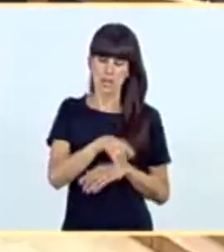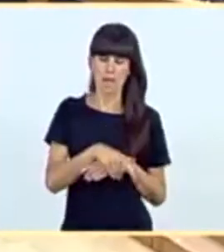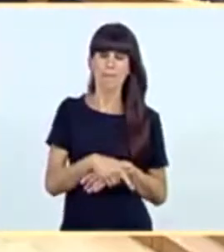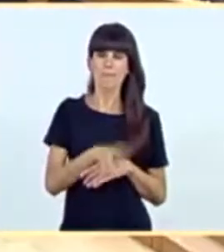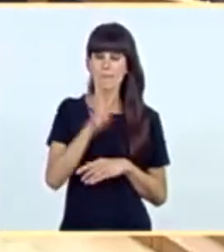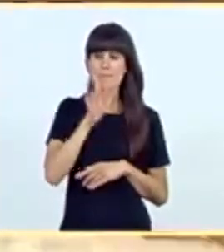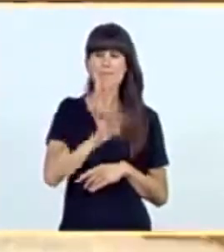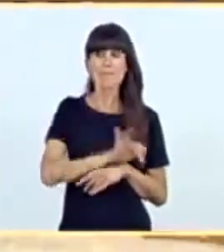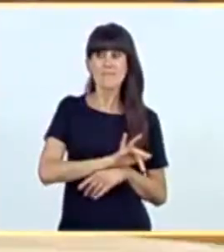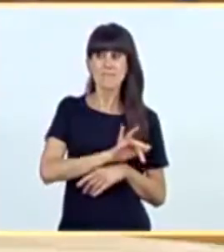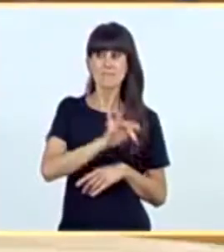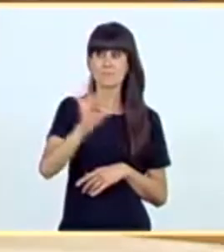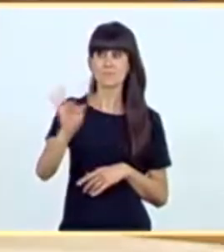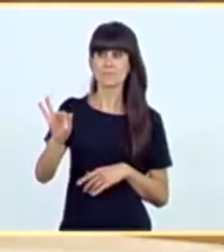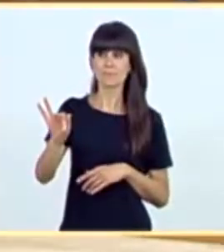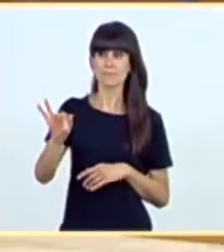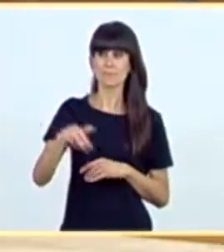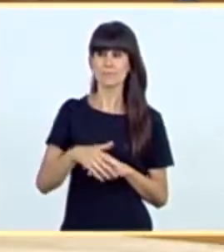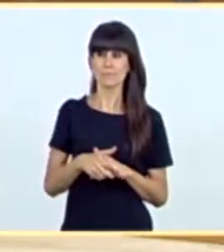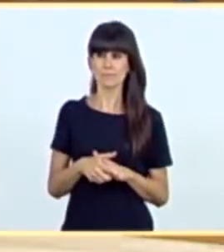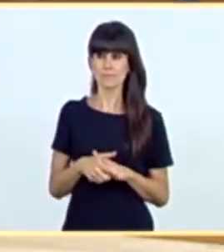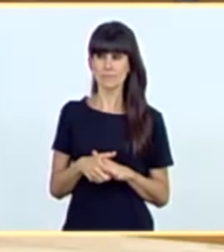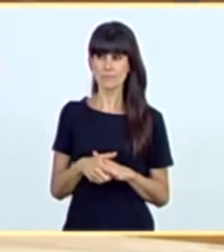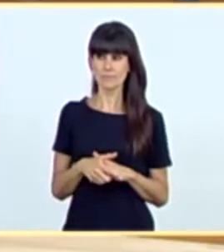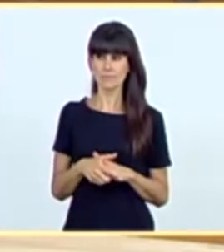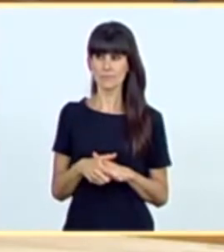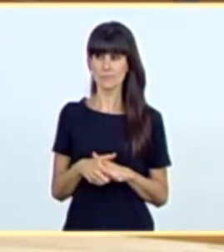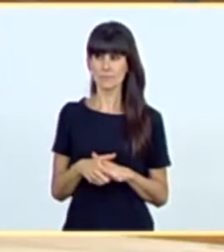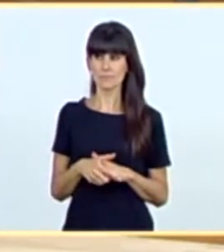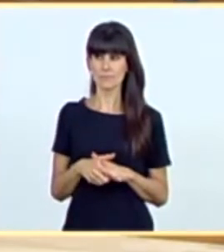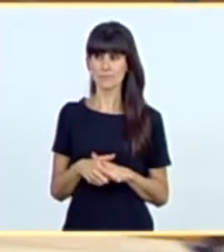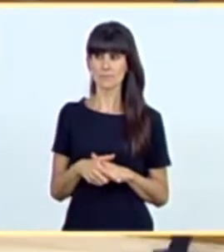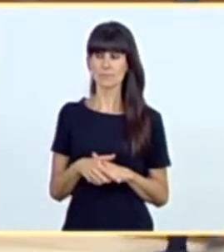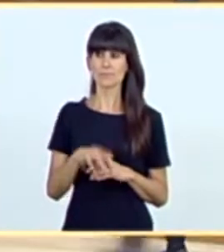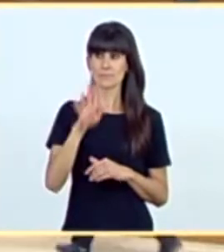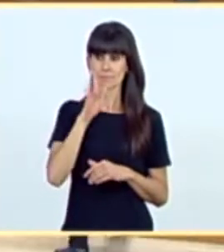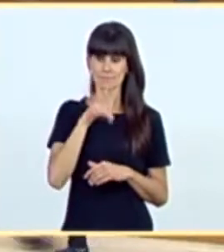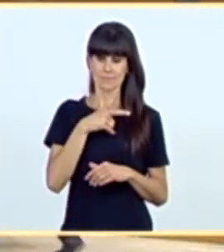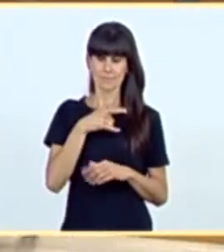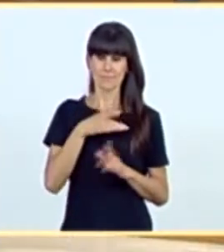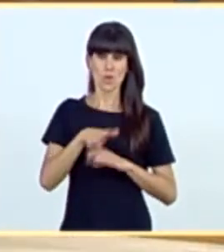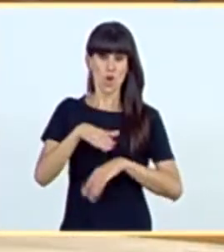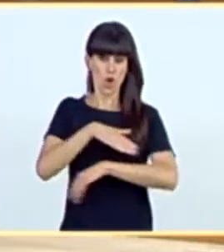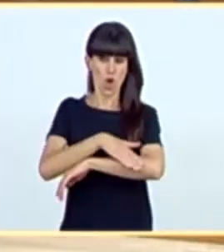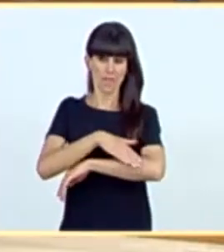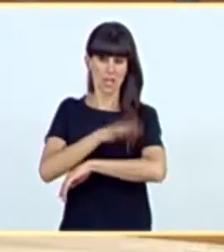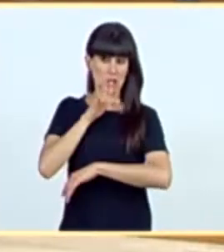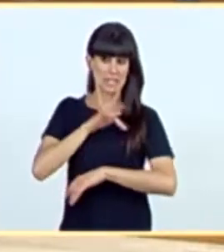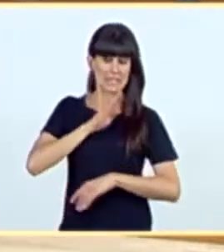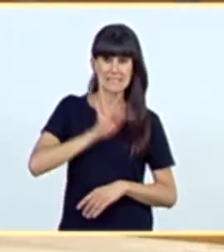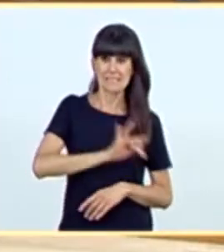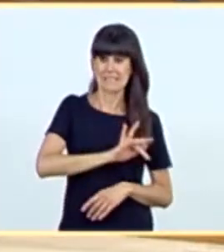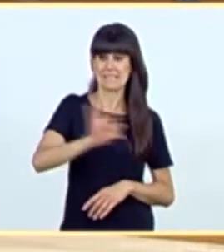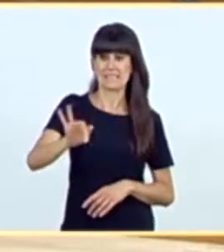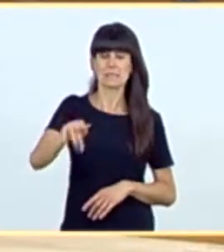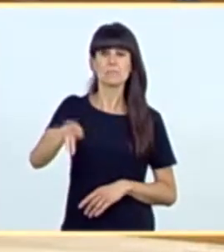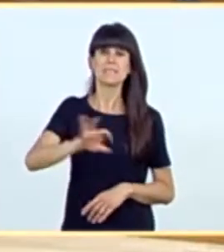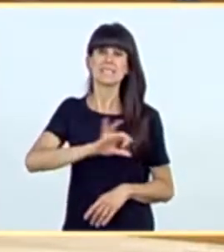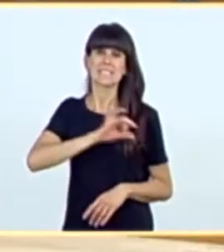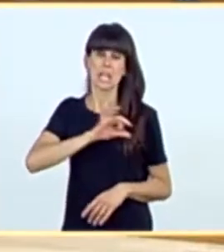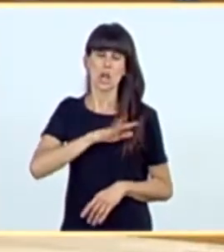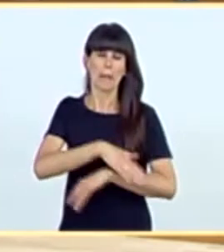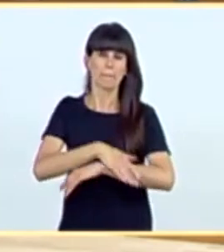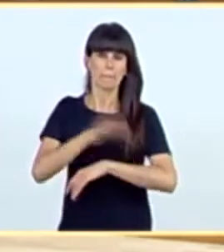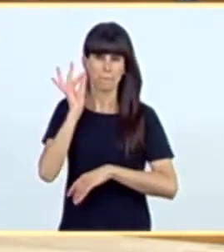en nombre del Gobierno, tiene la palabra la señora